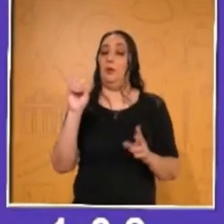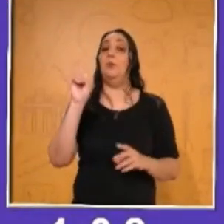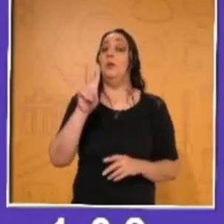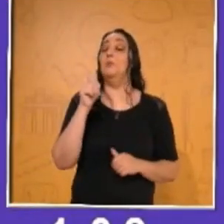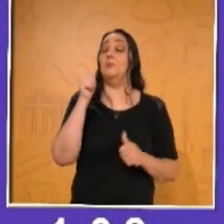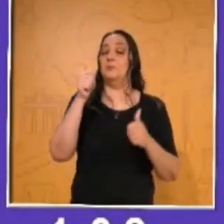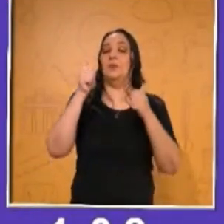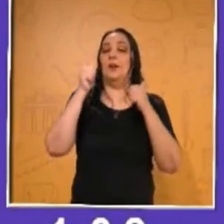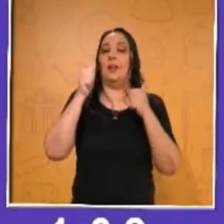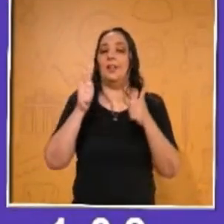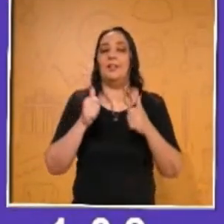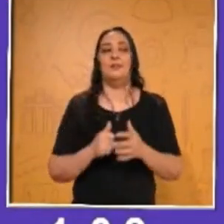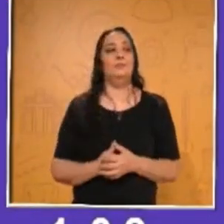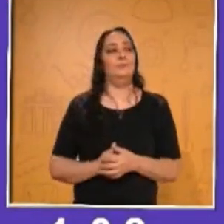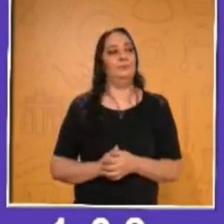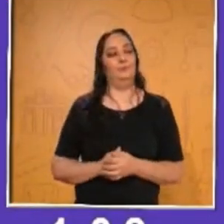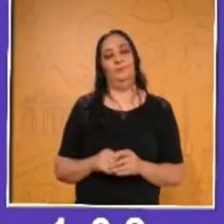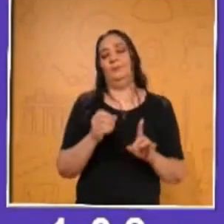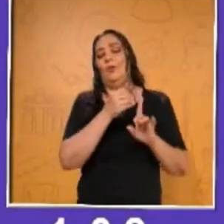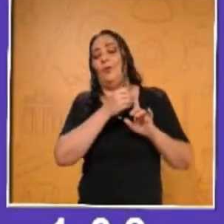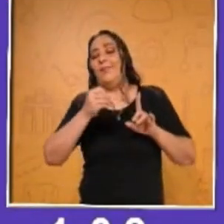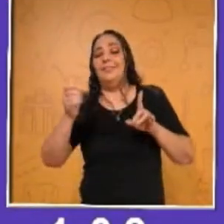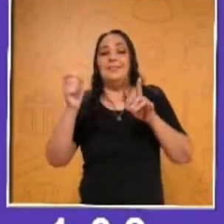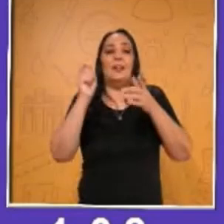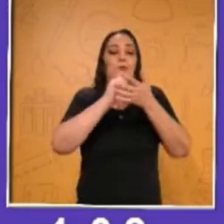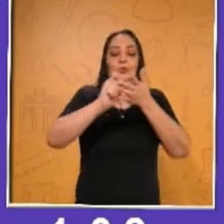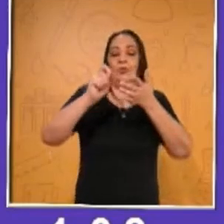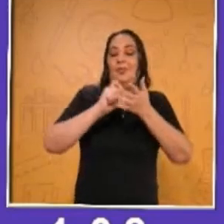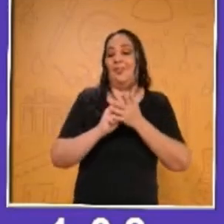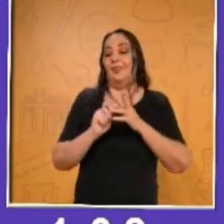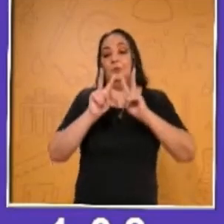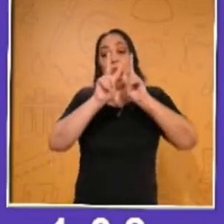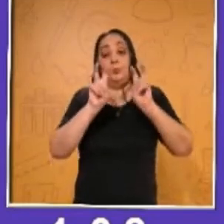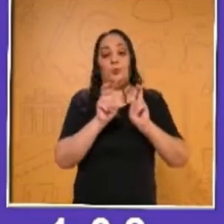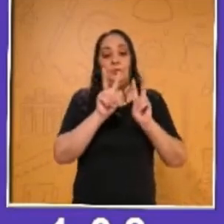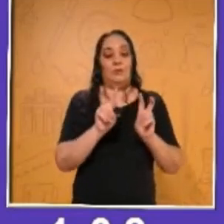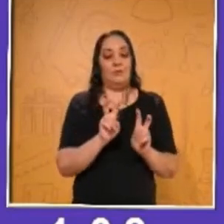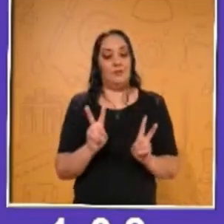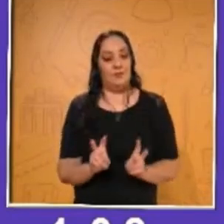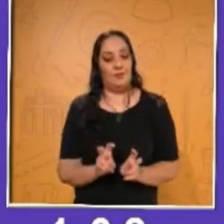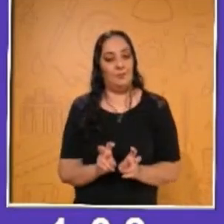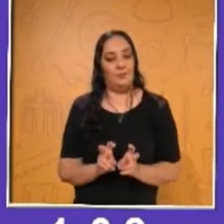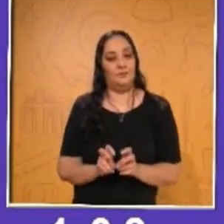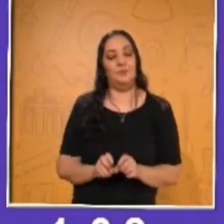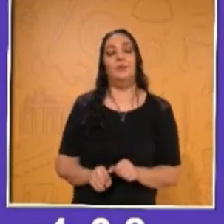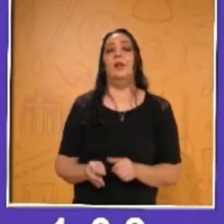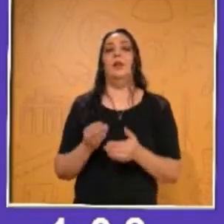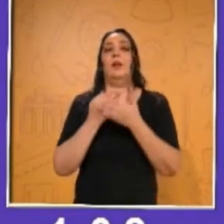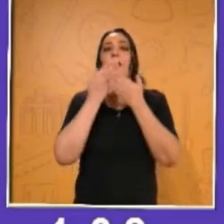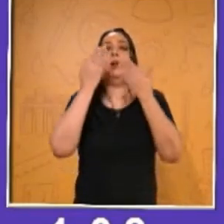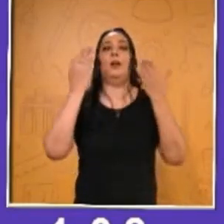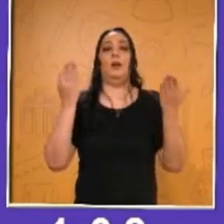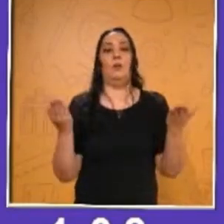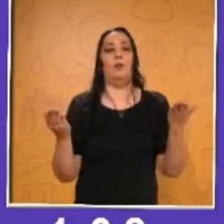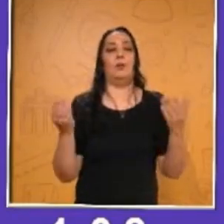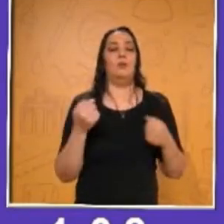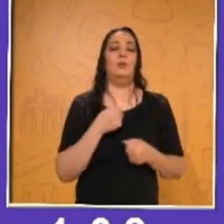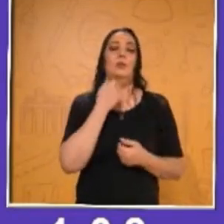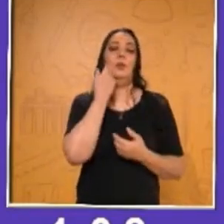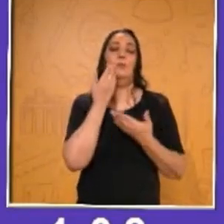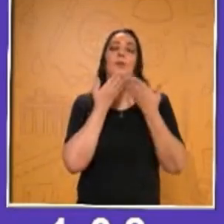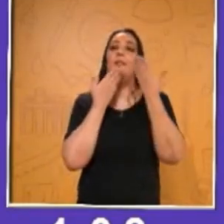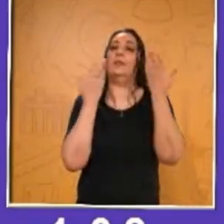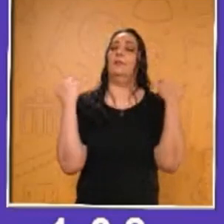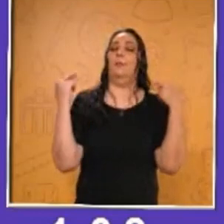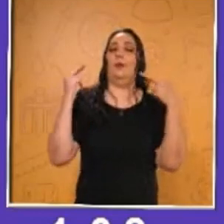padre esta vez. Es organizar un texto por secciones temáticas. En esta ocasión, voy a pedirle el apoyo a la